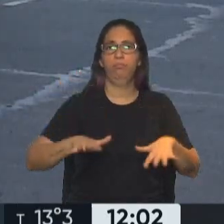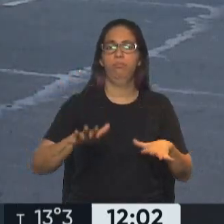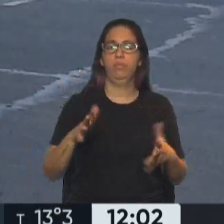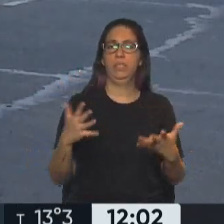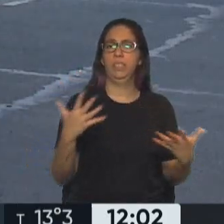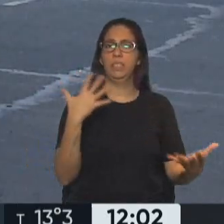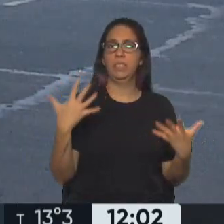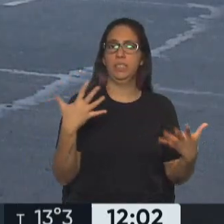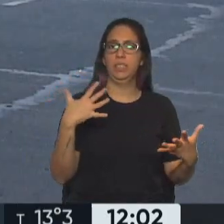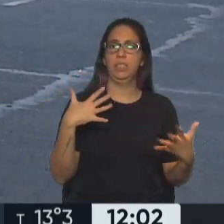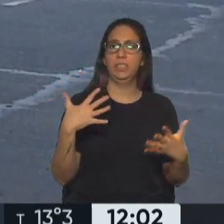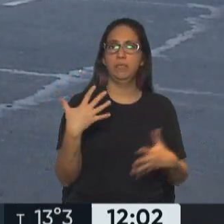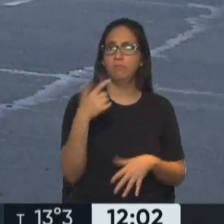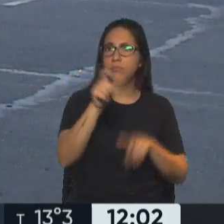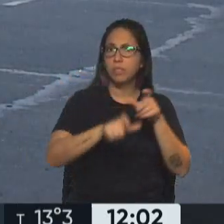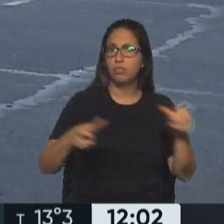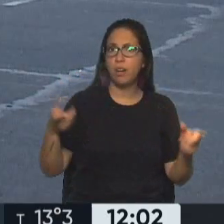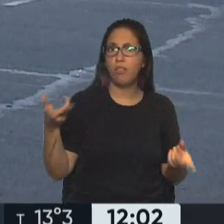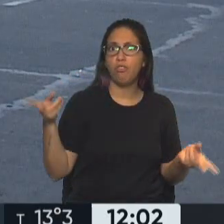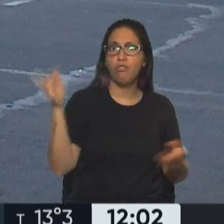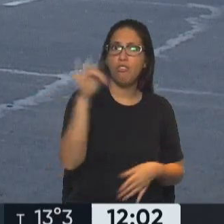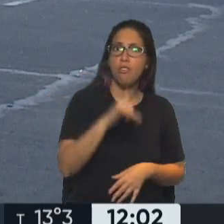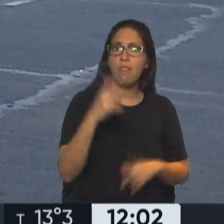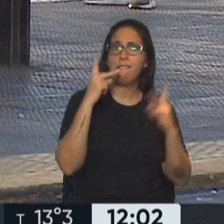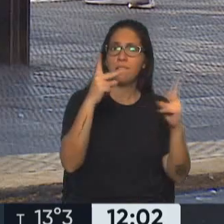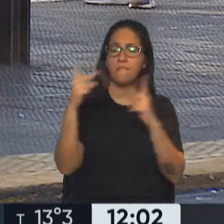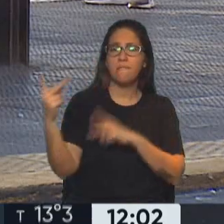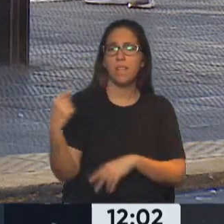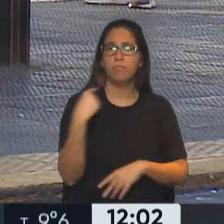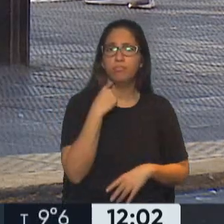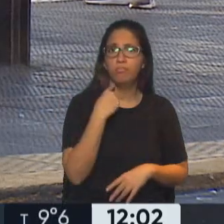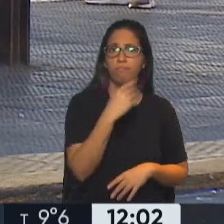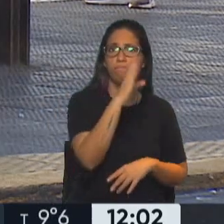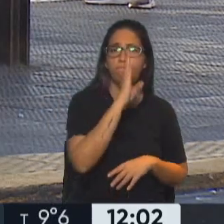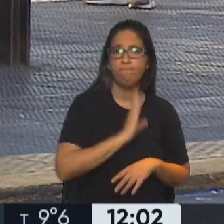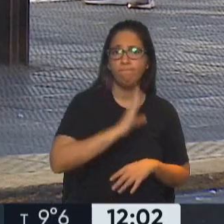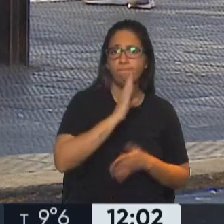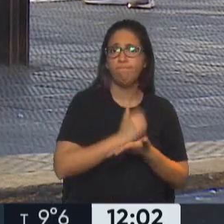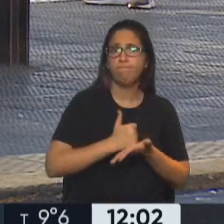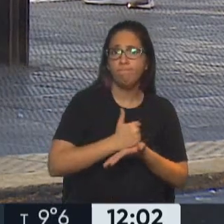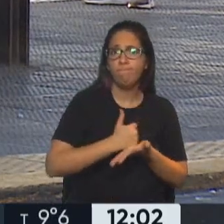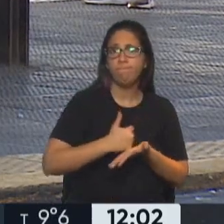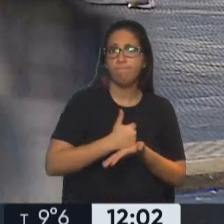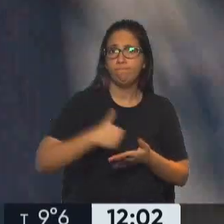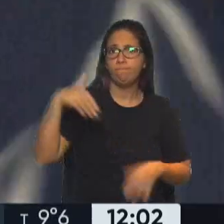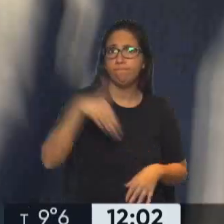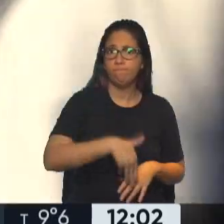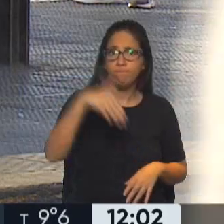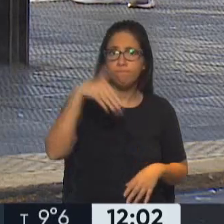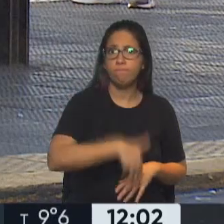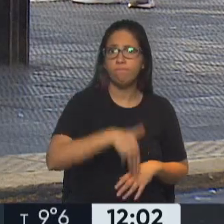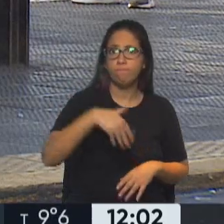no queridas por muchos pasajeros que tienen que aguardar la espera de un rodado durante varios minutos